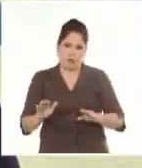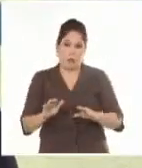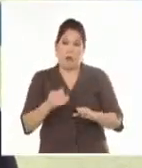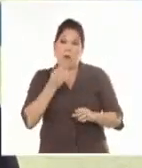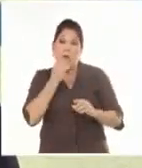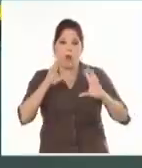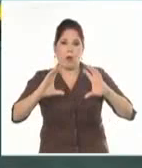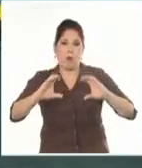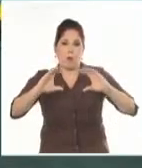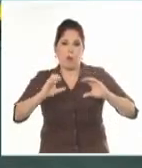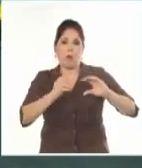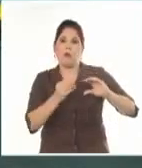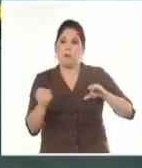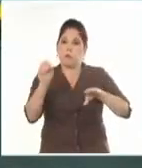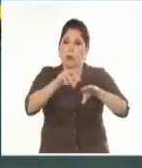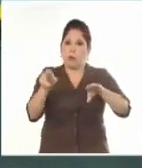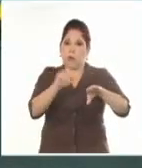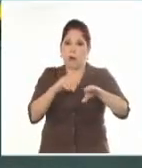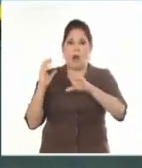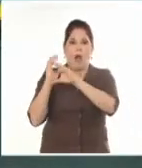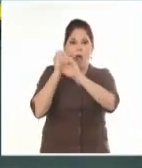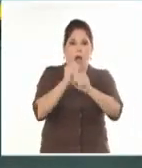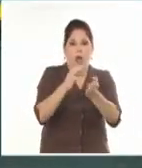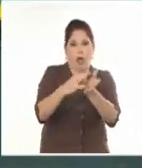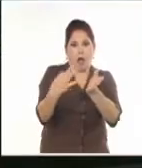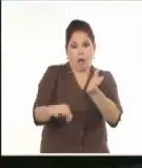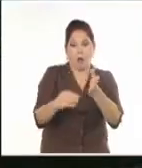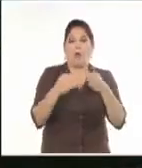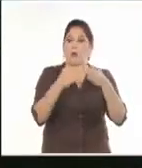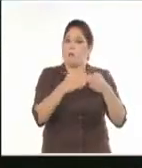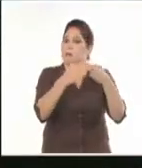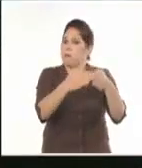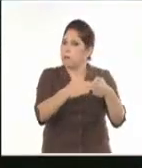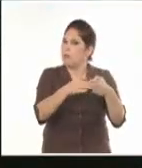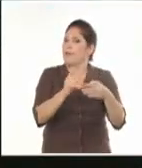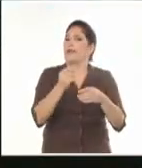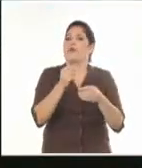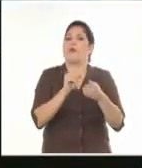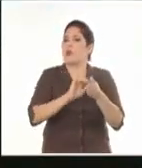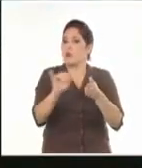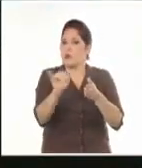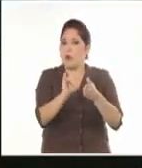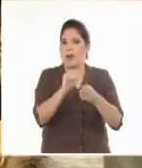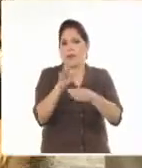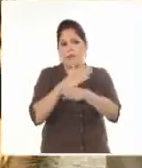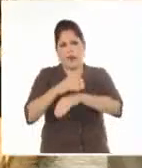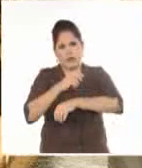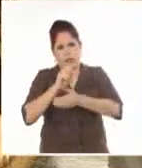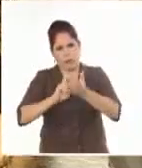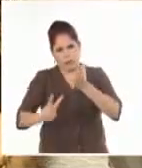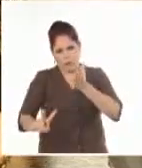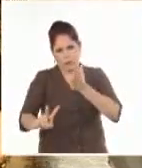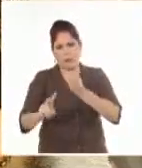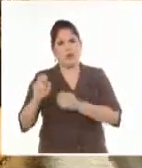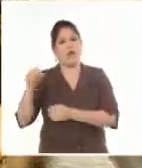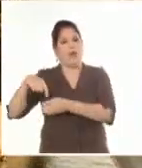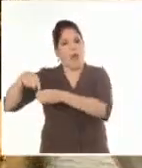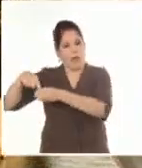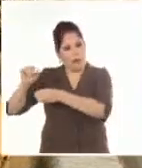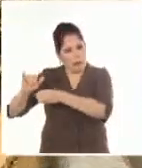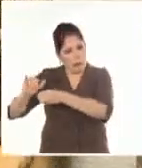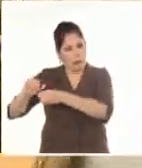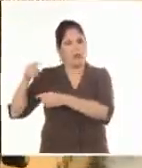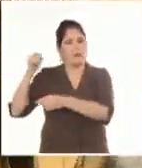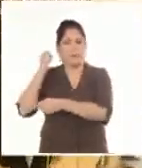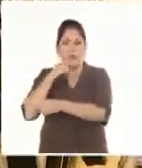mayor cantidad de mercancía. La cobertura transportista incluye envíos hacia Nueva Gerona y Cayo Largo del